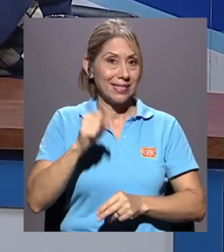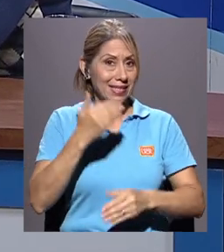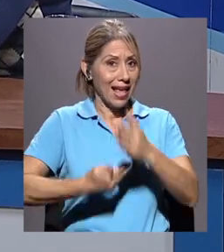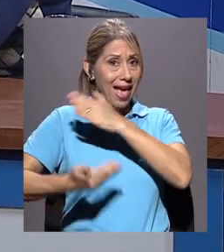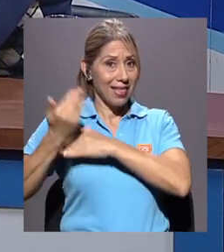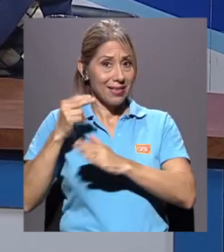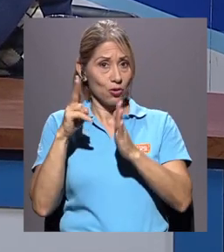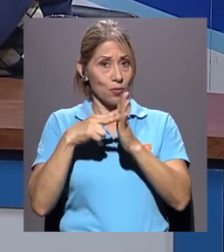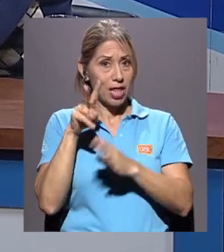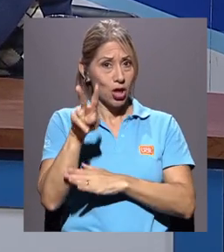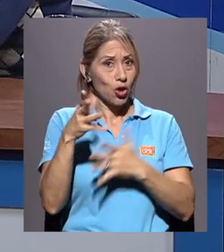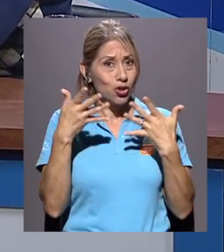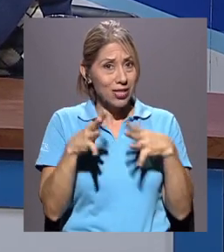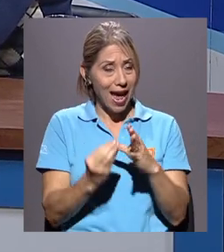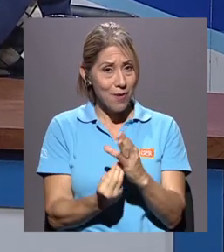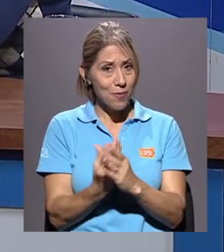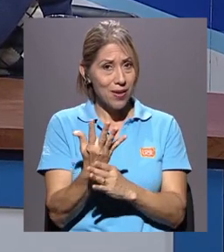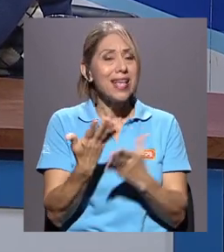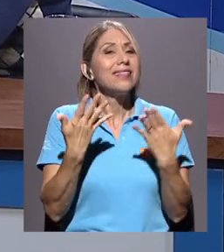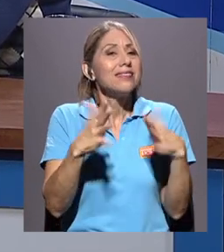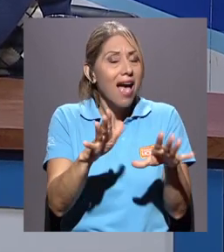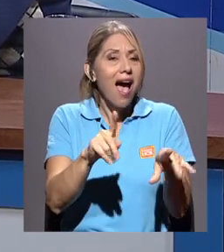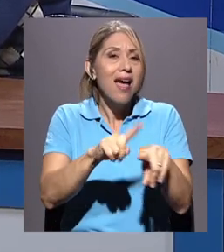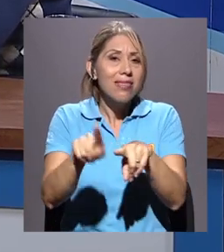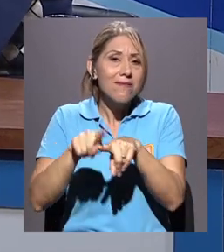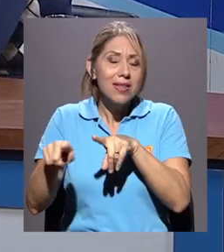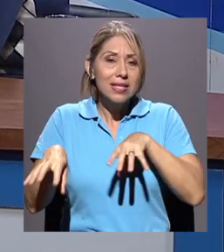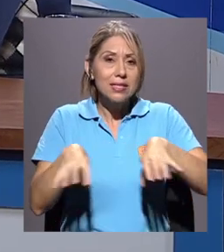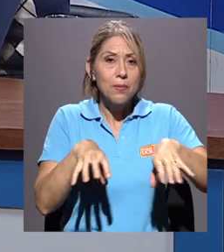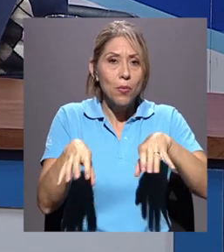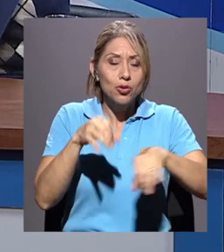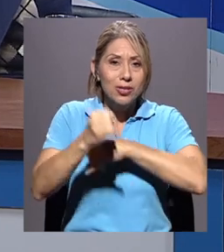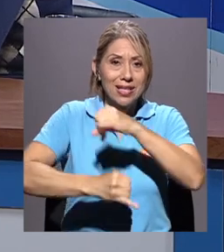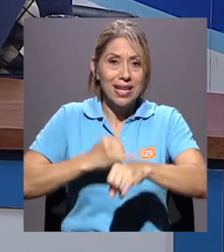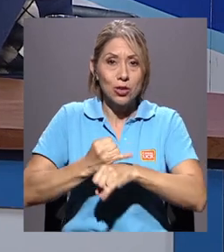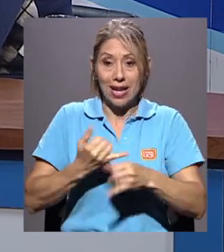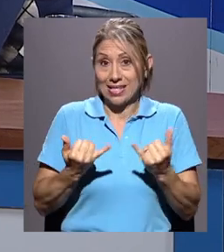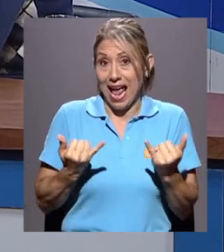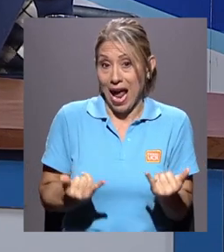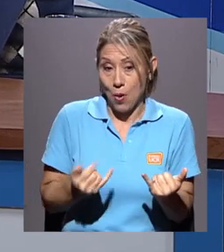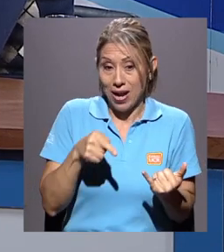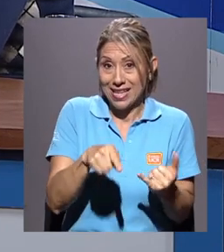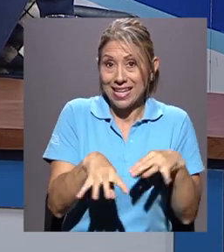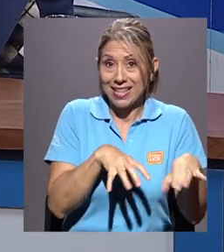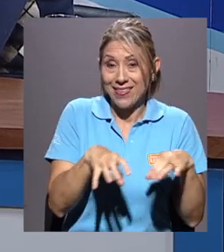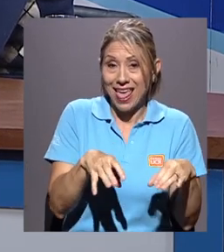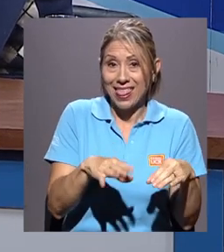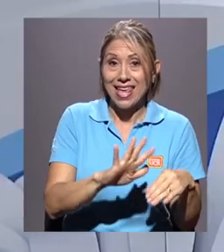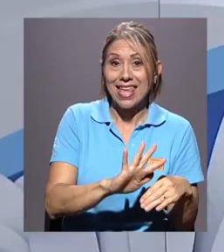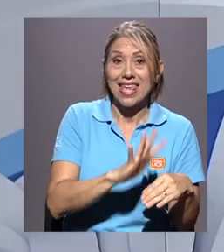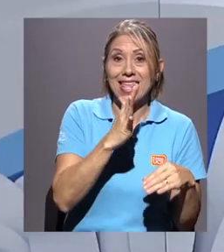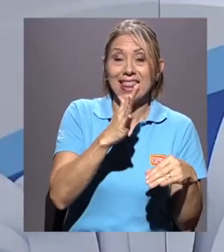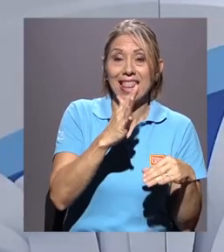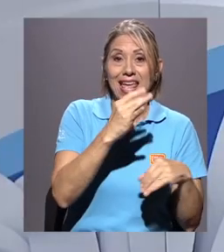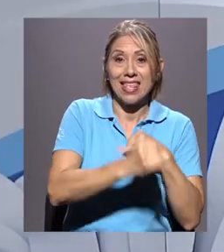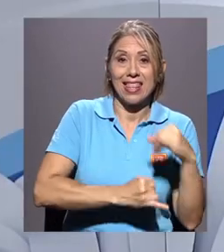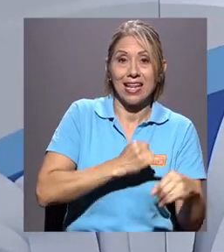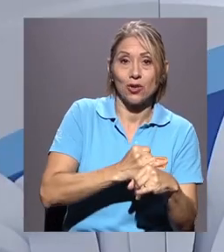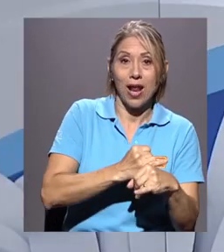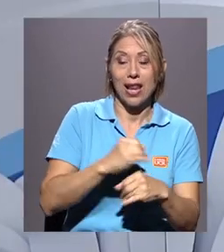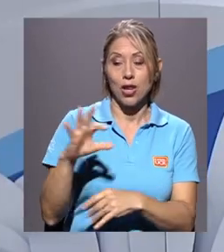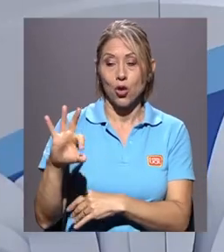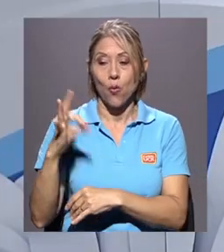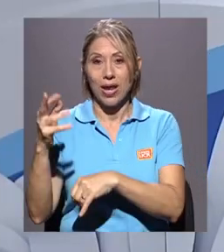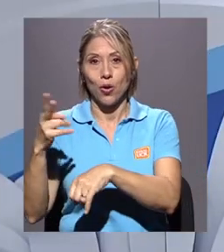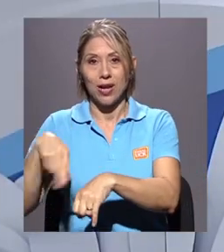se han desarrollado una serie de simposios internacionales. Este es el quinto internacional y el noveno nacional. Y en este caso lo que